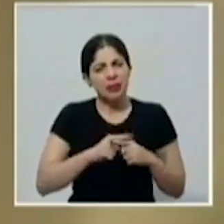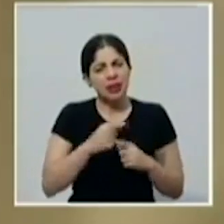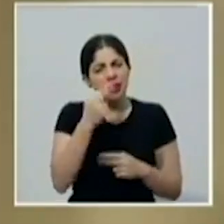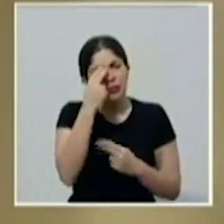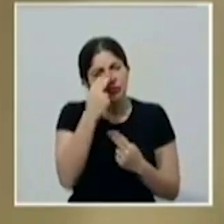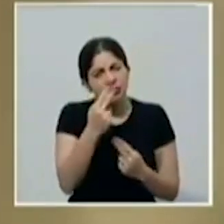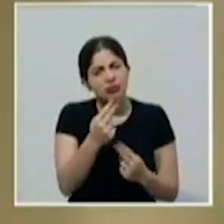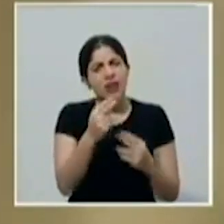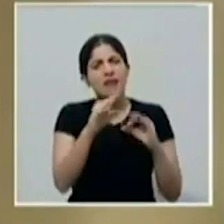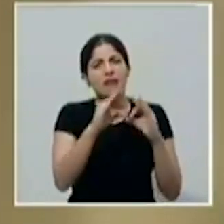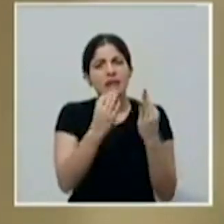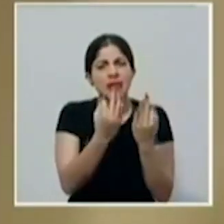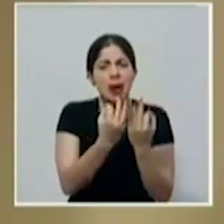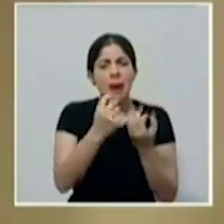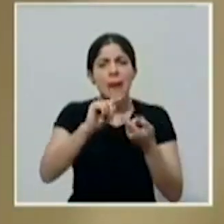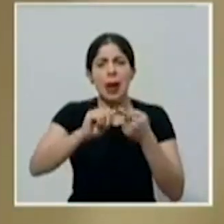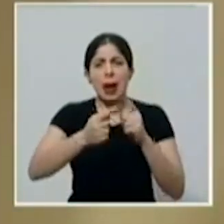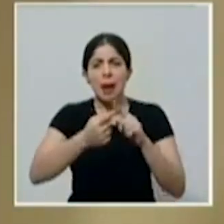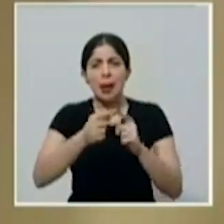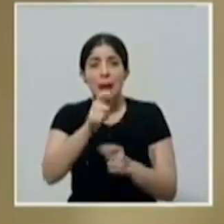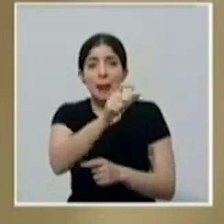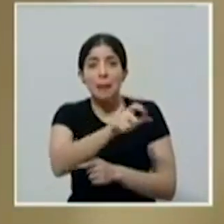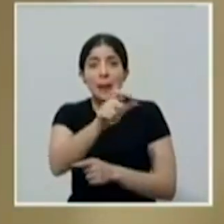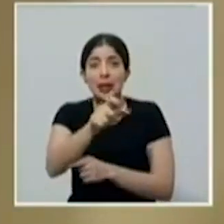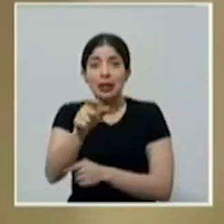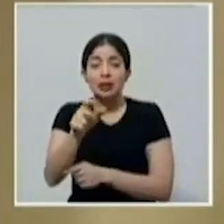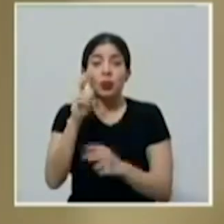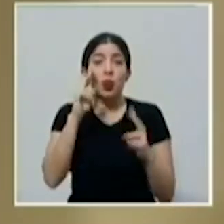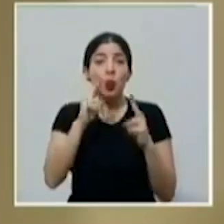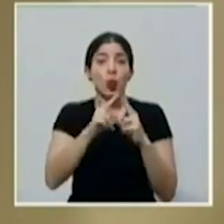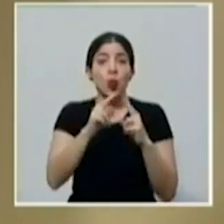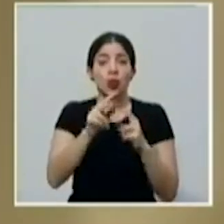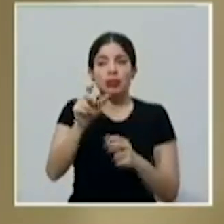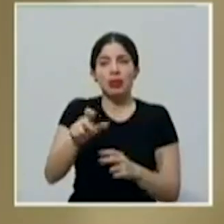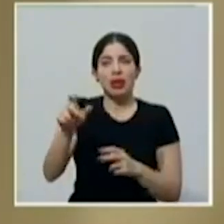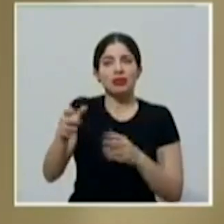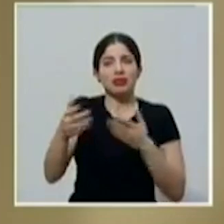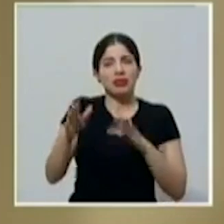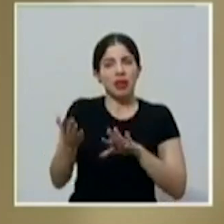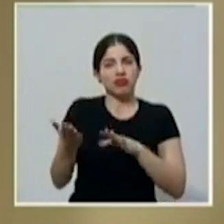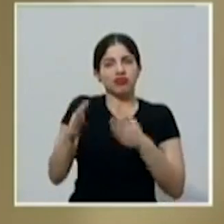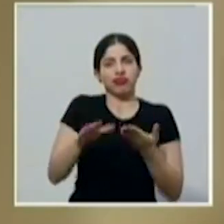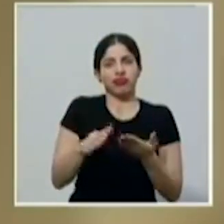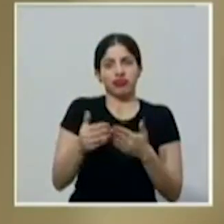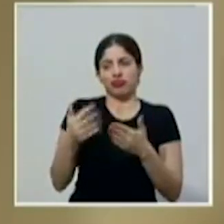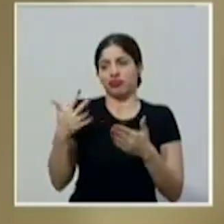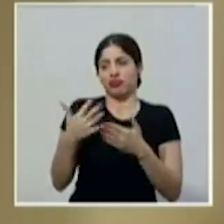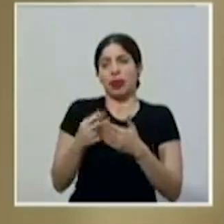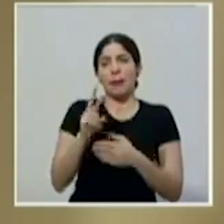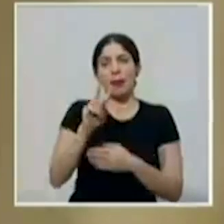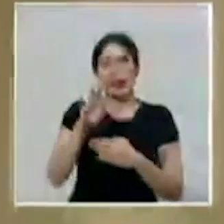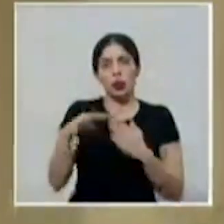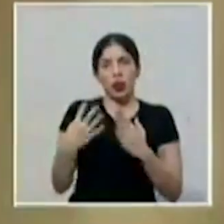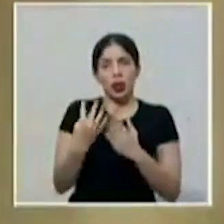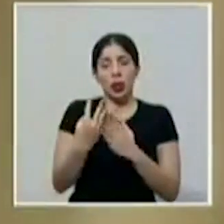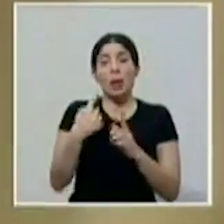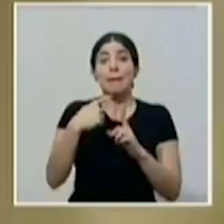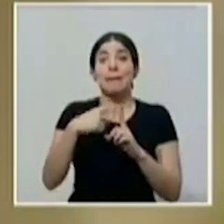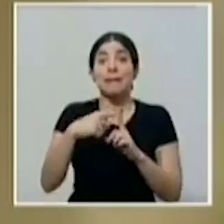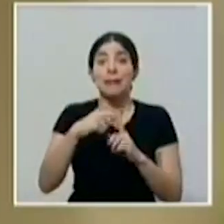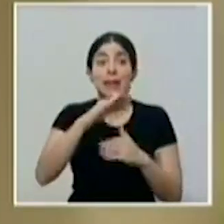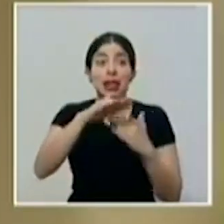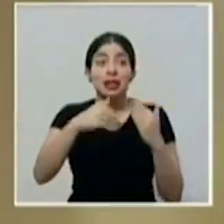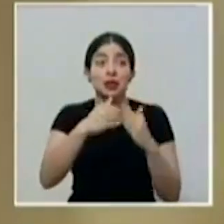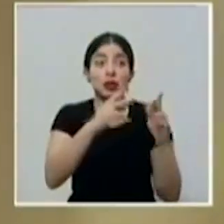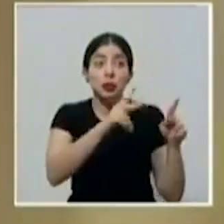familiares, amistades y a las personas cercanas de las personas que han perdido la vida en las últimas 24 horas y a todas las personas